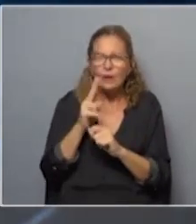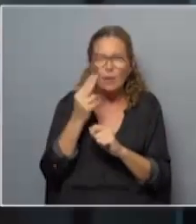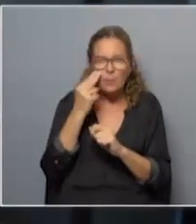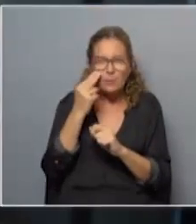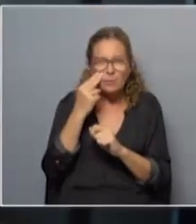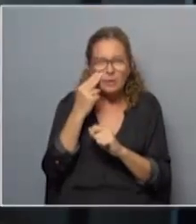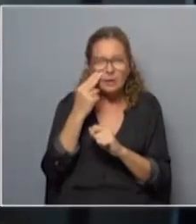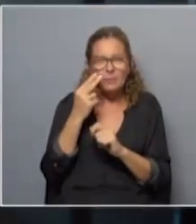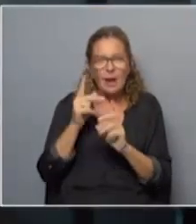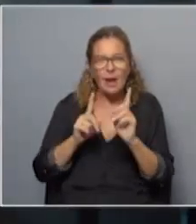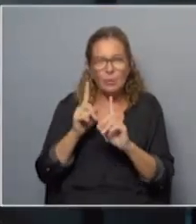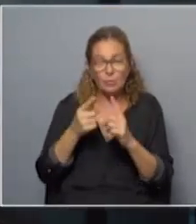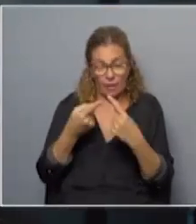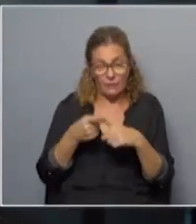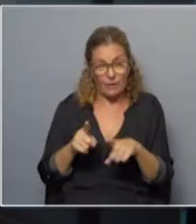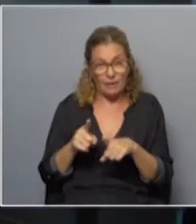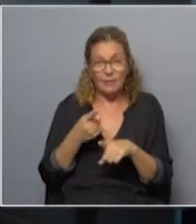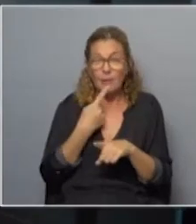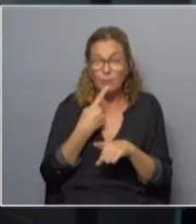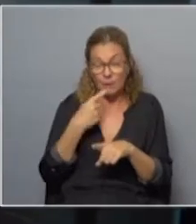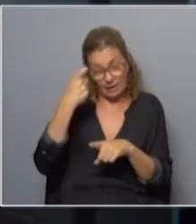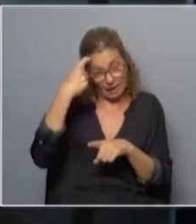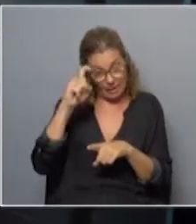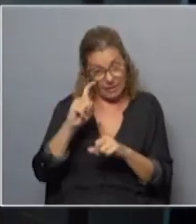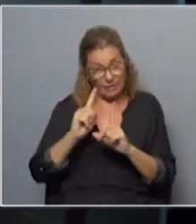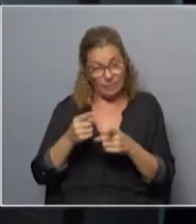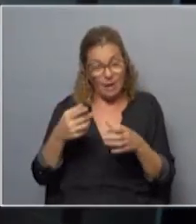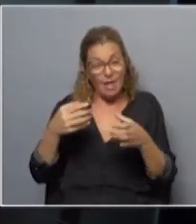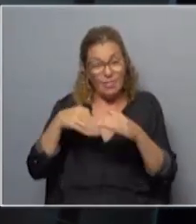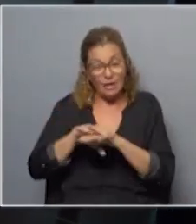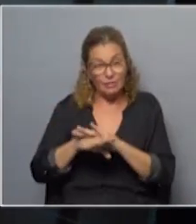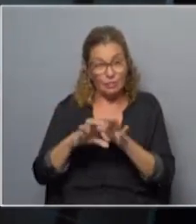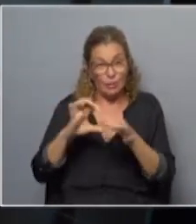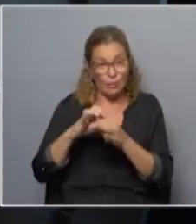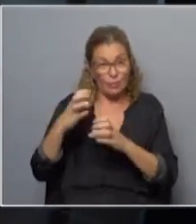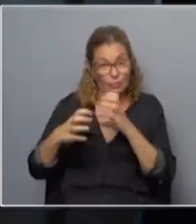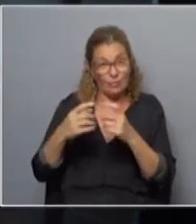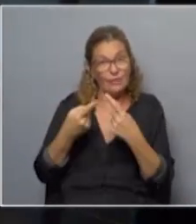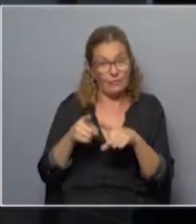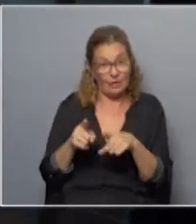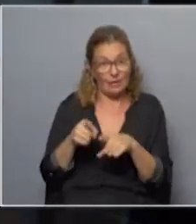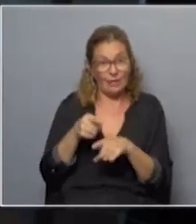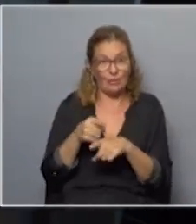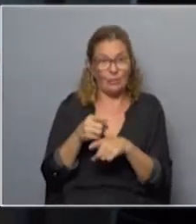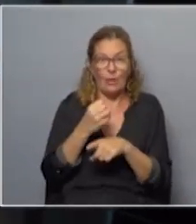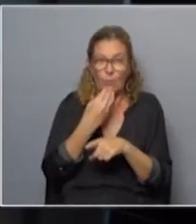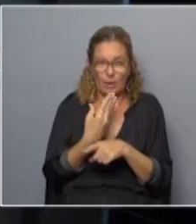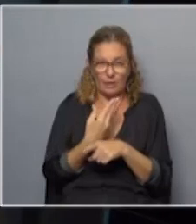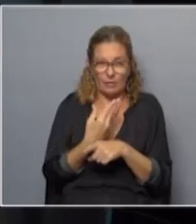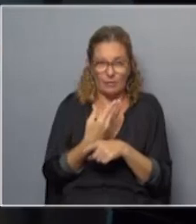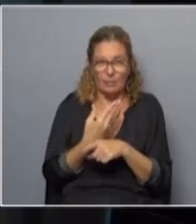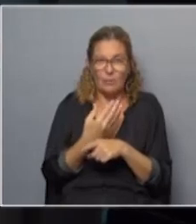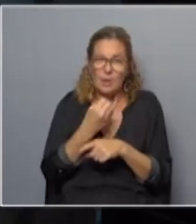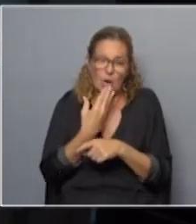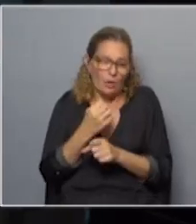desinteligencias, algunas veces diferencias políticas e ideológicas dentro de una coalición de diferentes. Sería bueno, emprolijaría la acción de